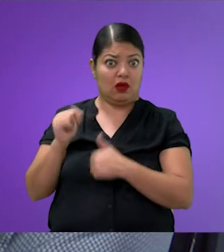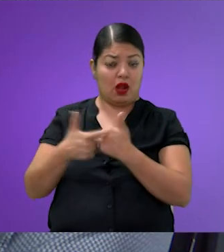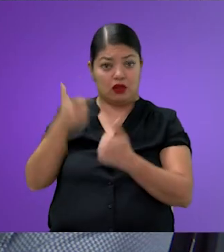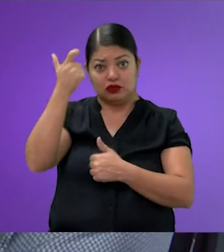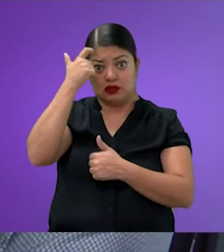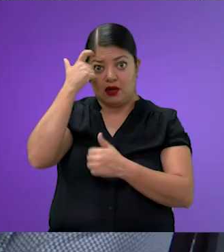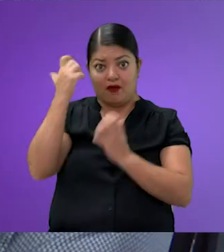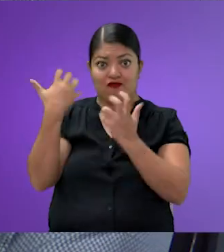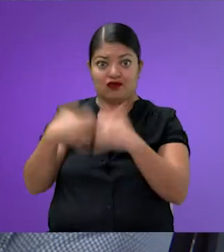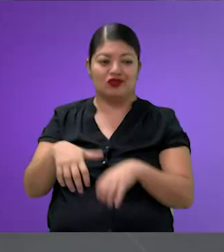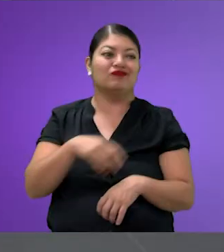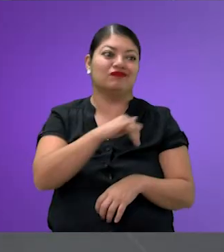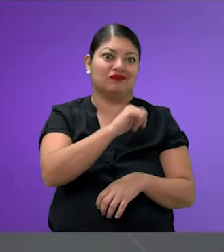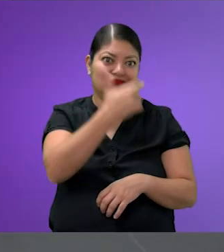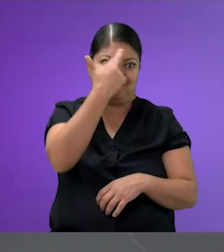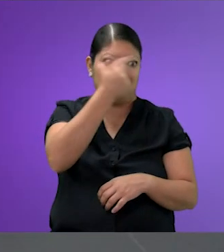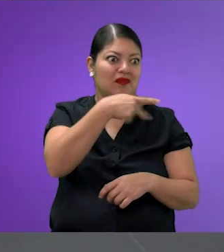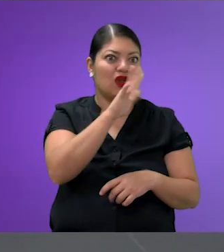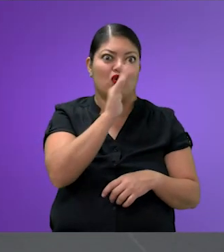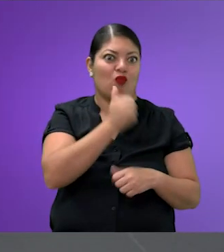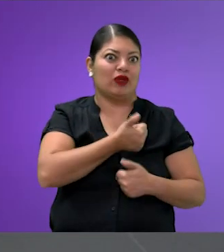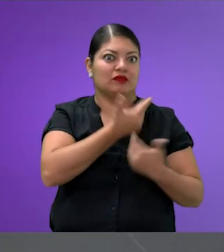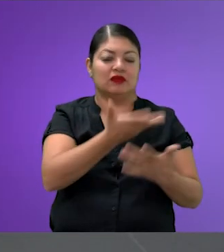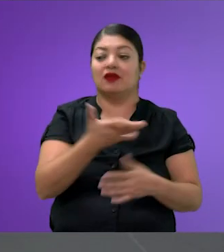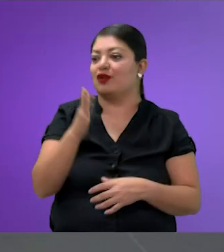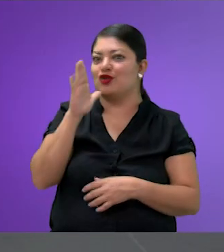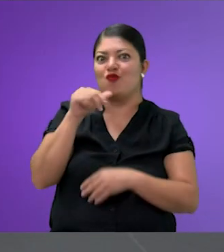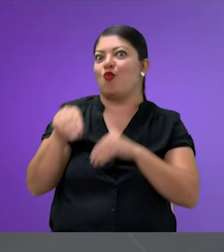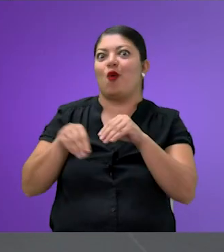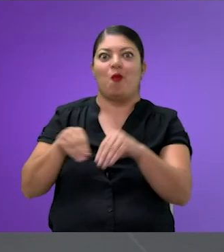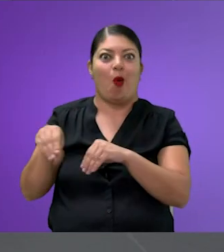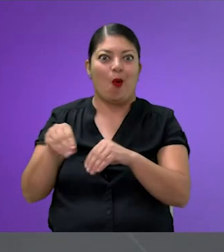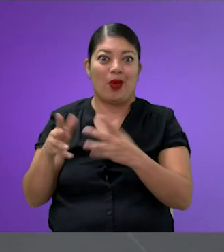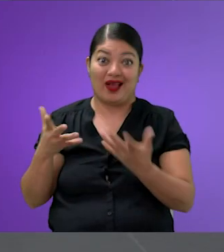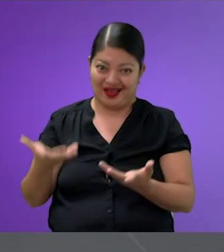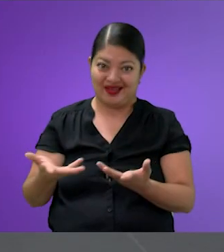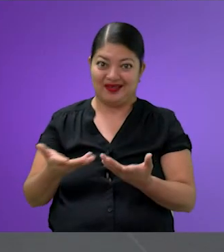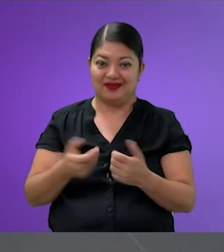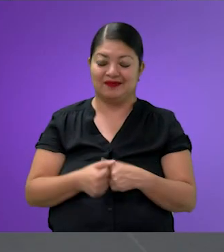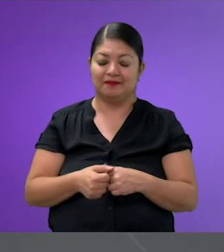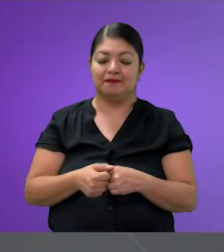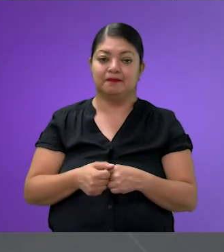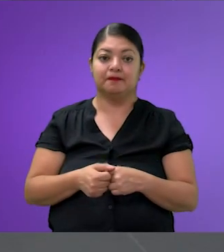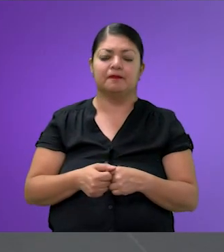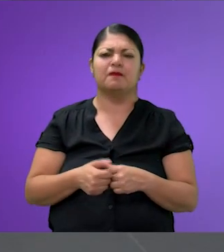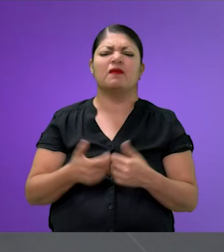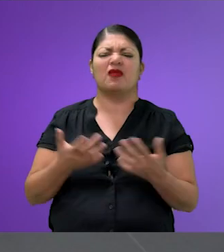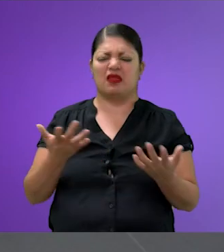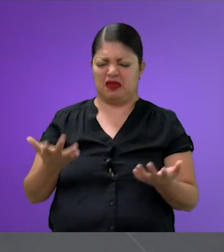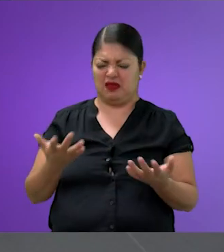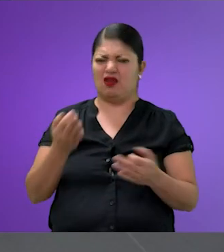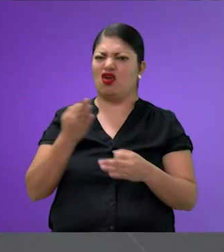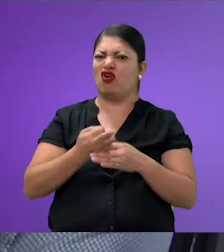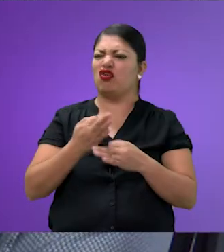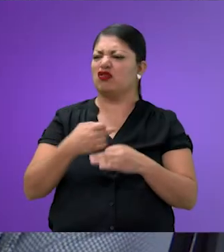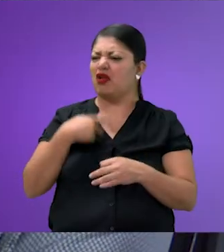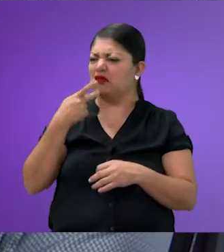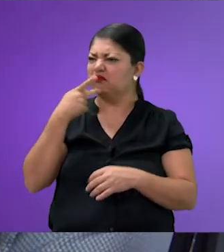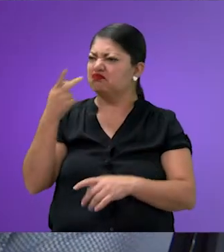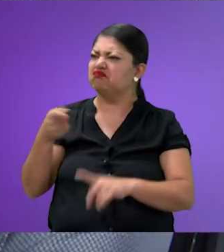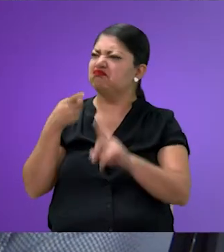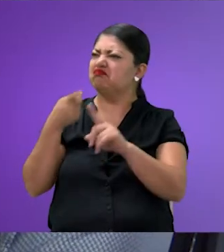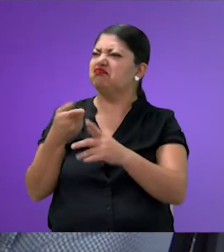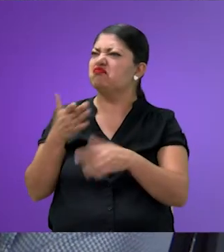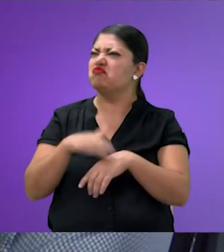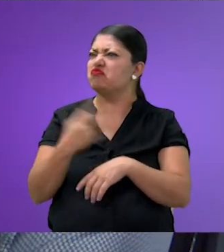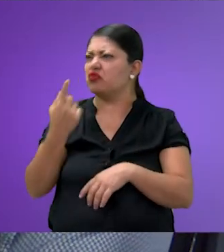pero no puede expresarse lo que el cerebro... moverse igual y todo lo demás, ¿no? ¿A qué vamos con esto, Andrea? Esa realidad que